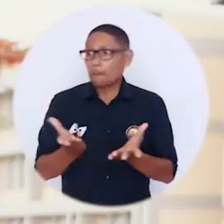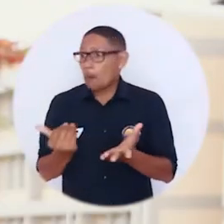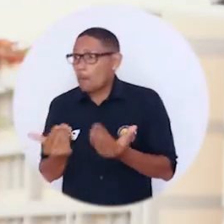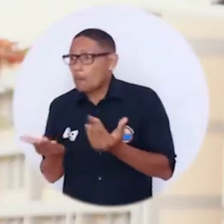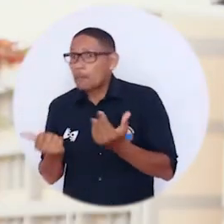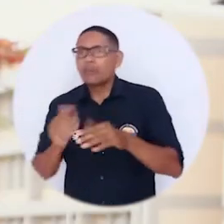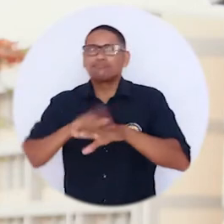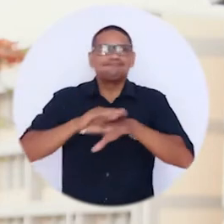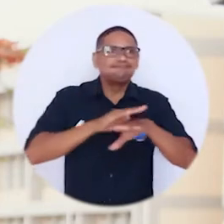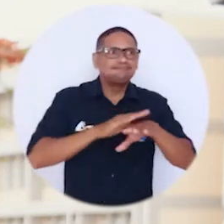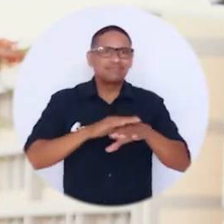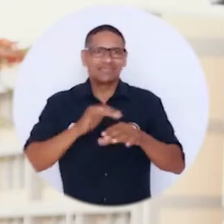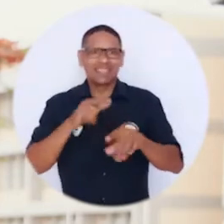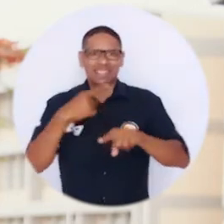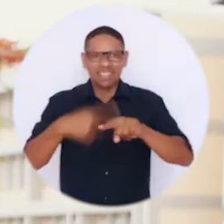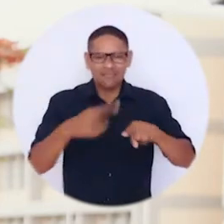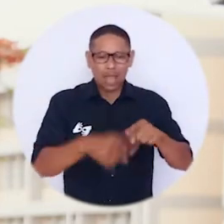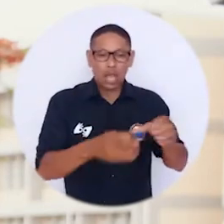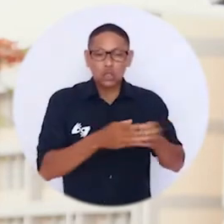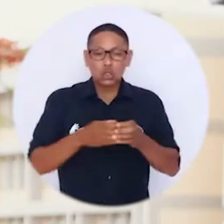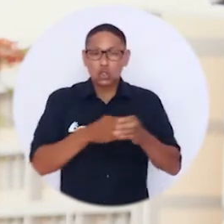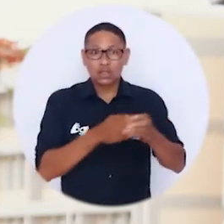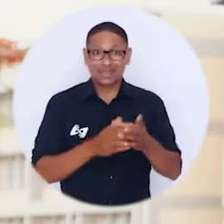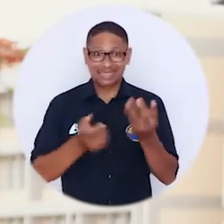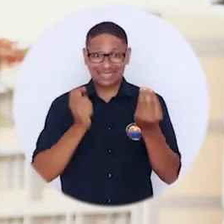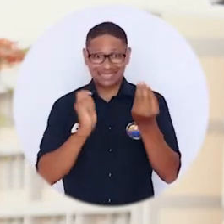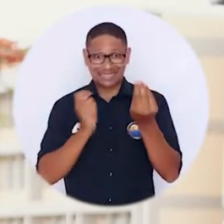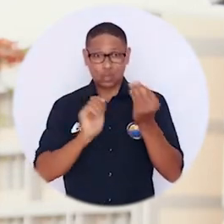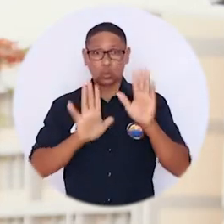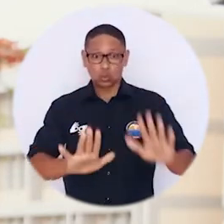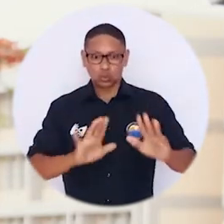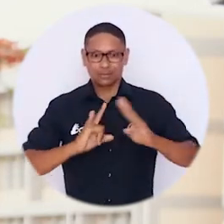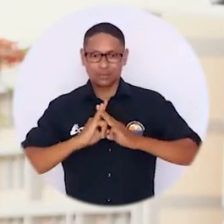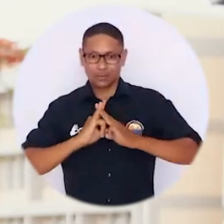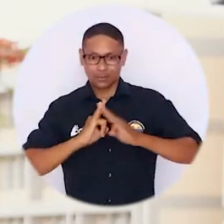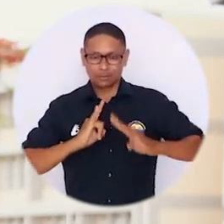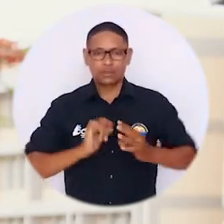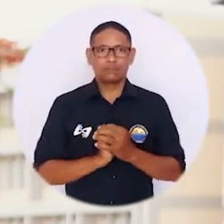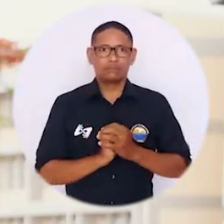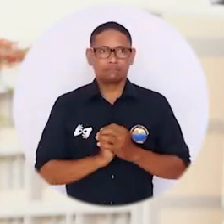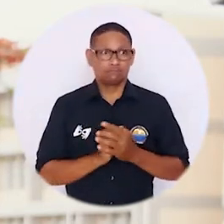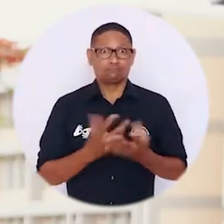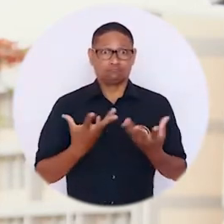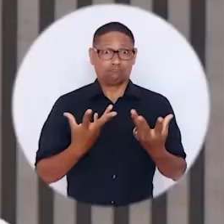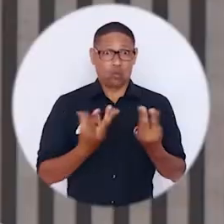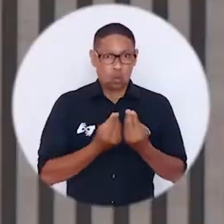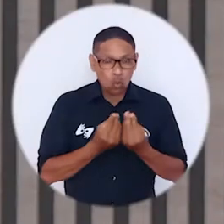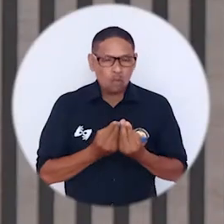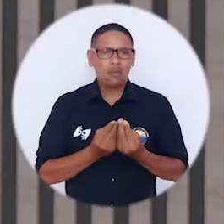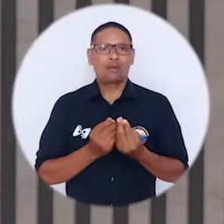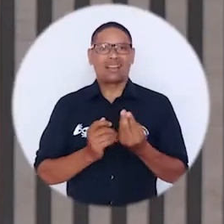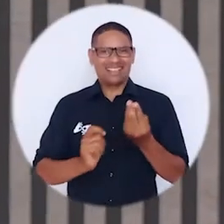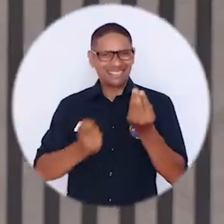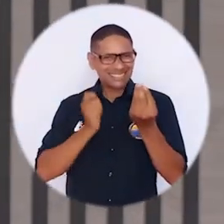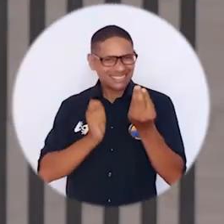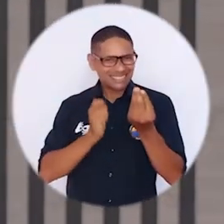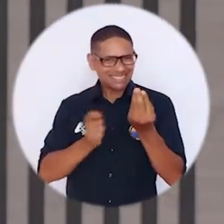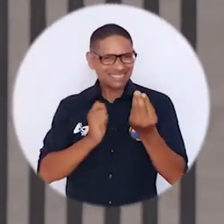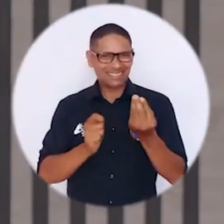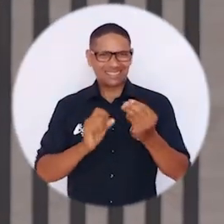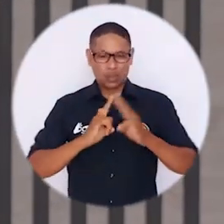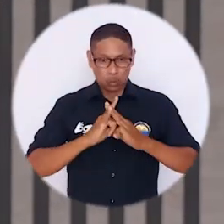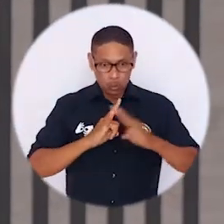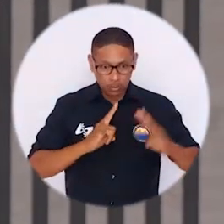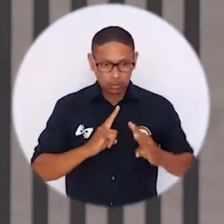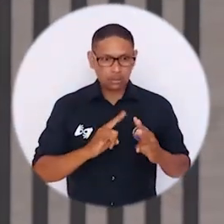colectivos estudiantiles atendieron la convocatoria de las asociaciones sindicales del alma mater. Las organizaciones sindicales